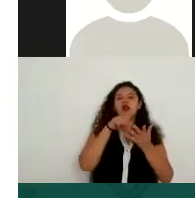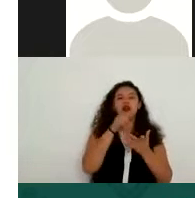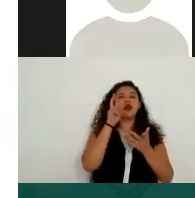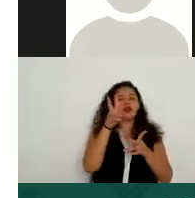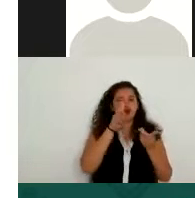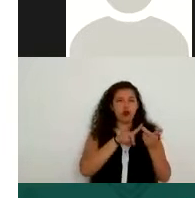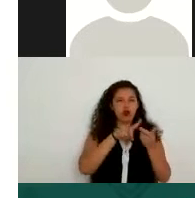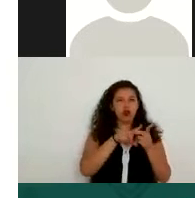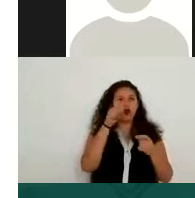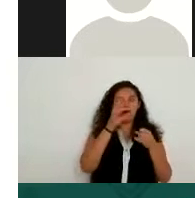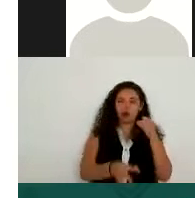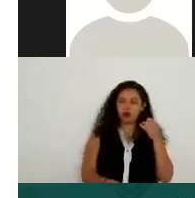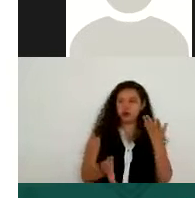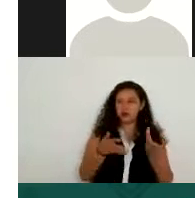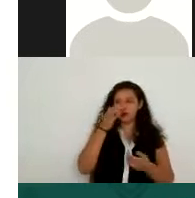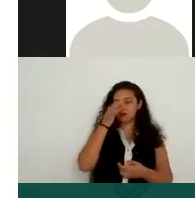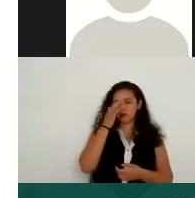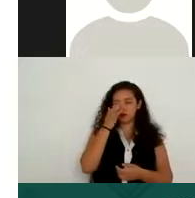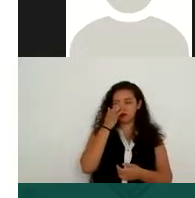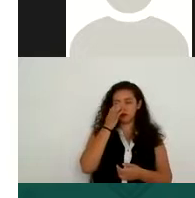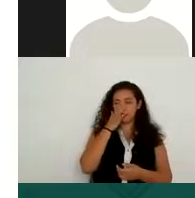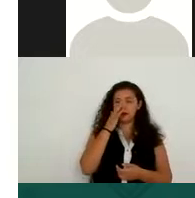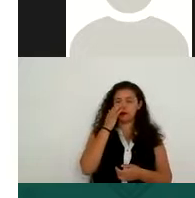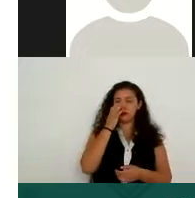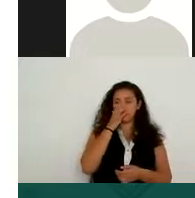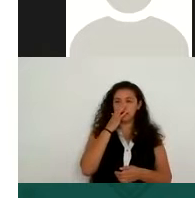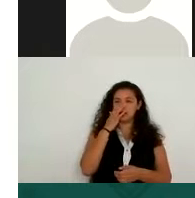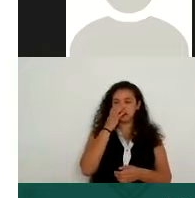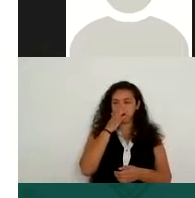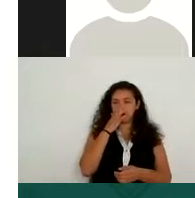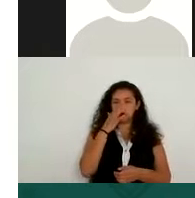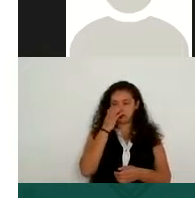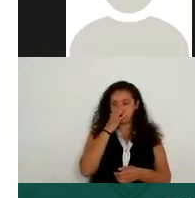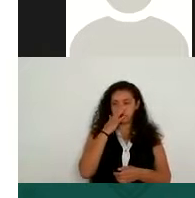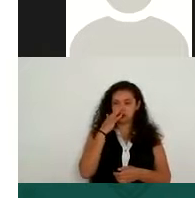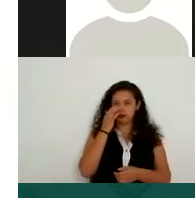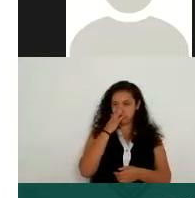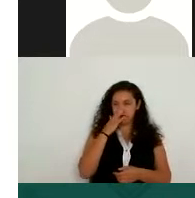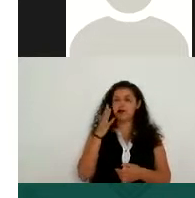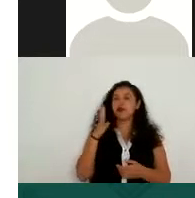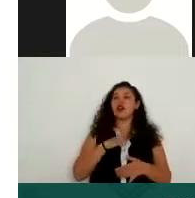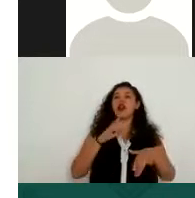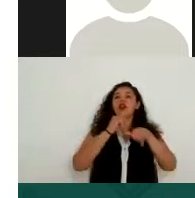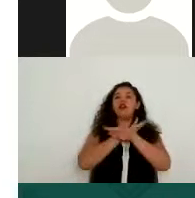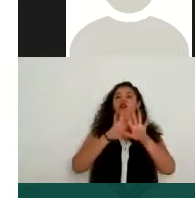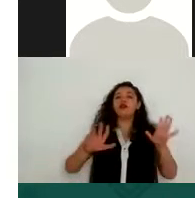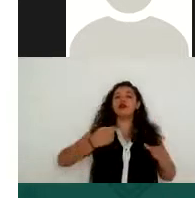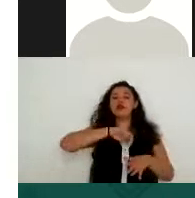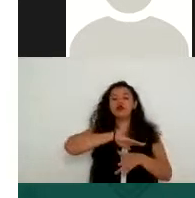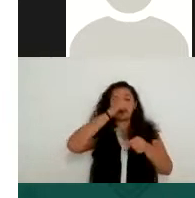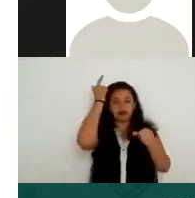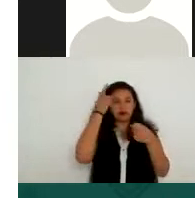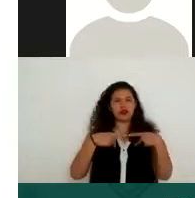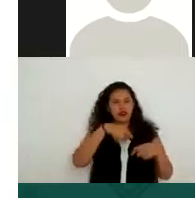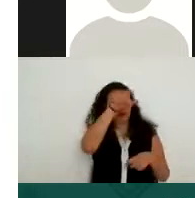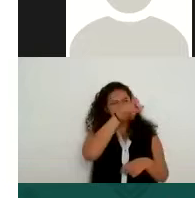hay una forma, hay ciertos datos que podrían identificar a la persona. Y ya lo que corrobora,